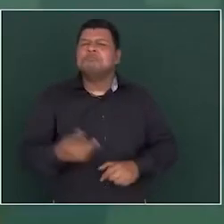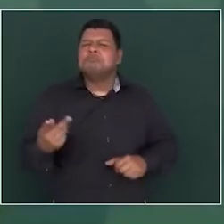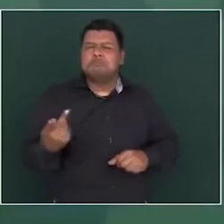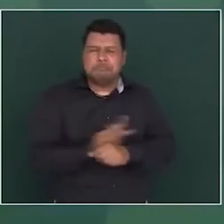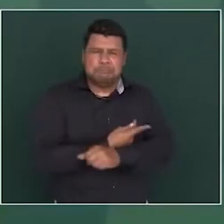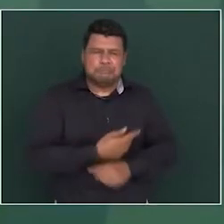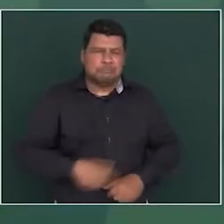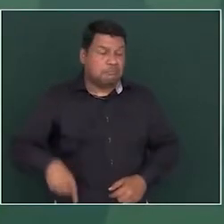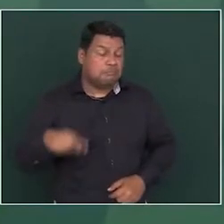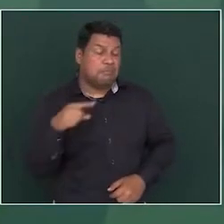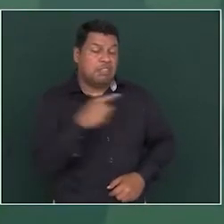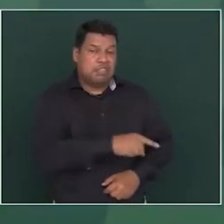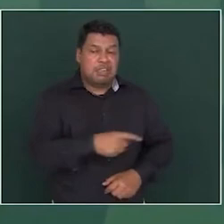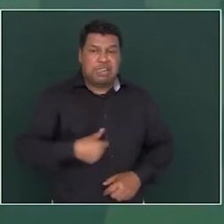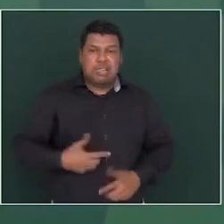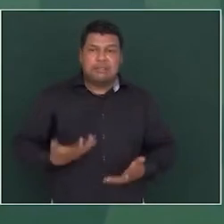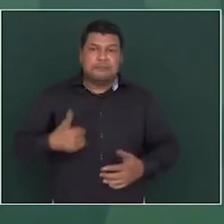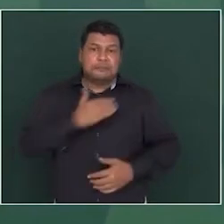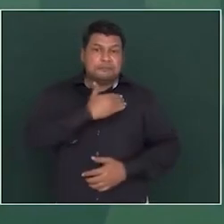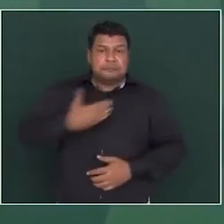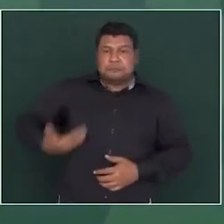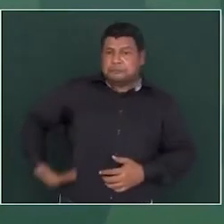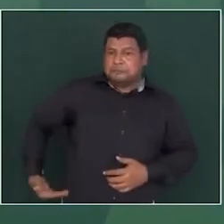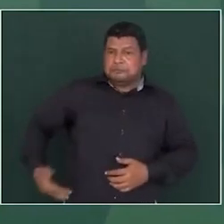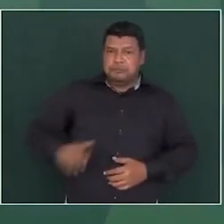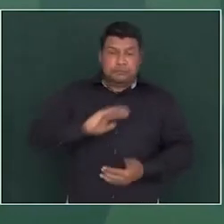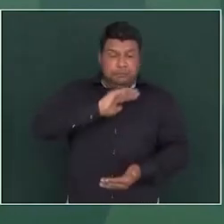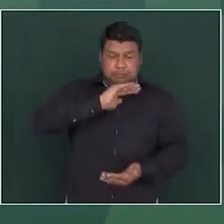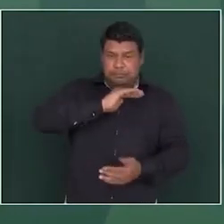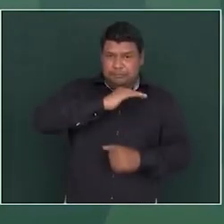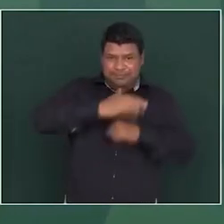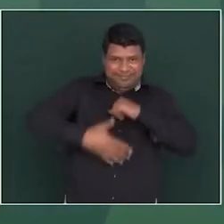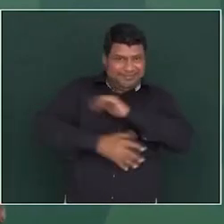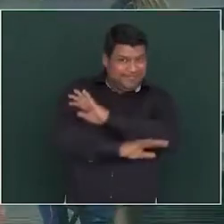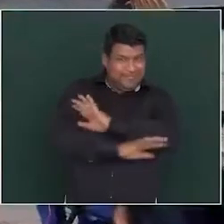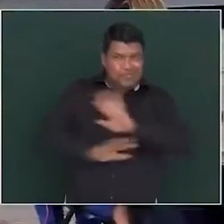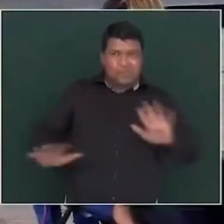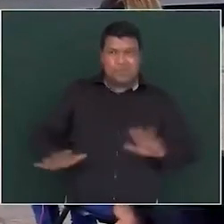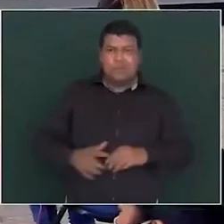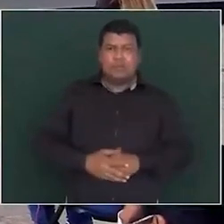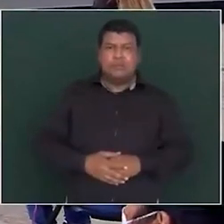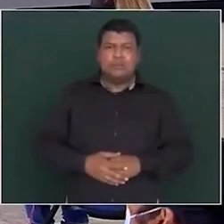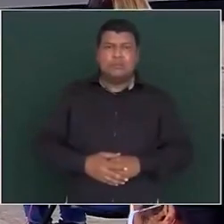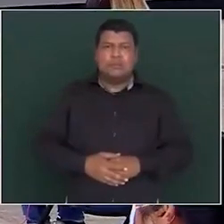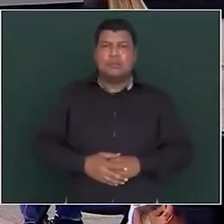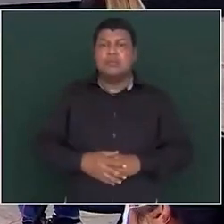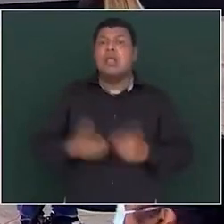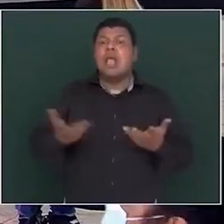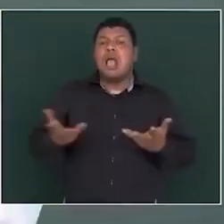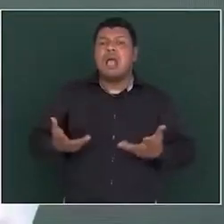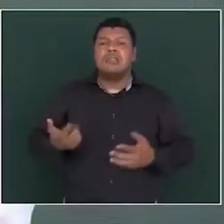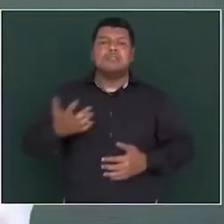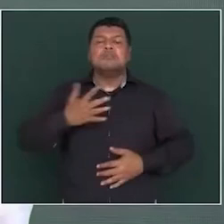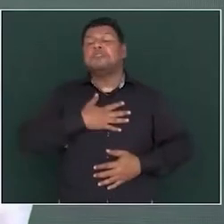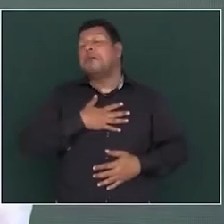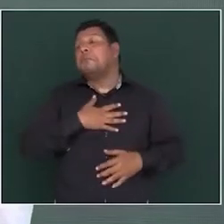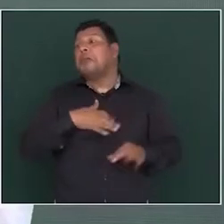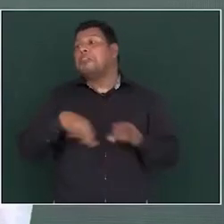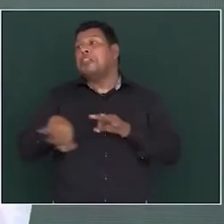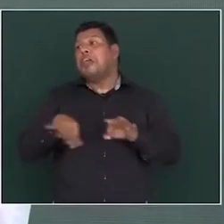de que cuando terminó su gobierno se fue a trabajar